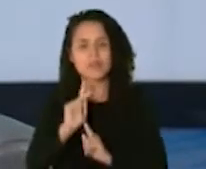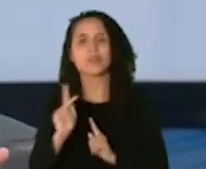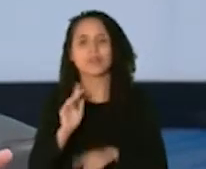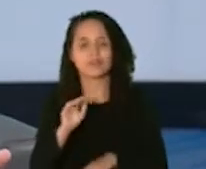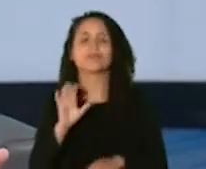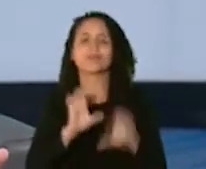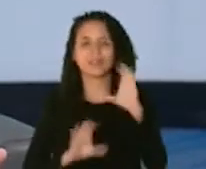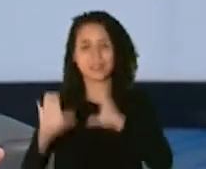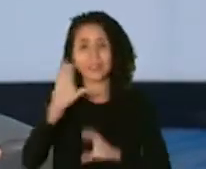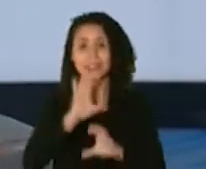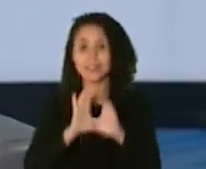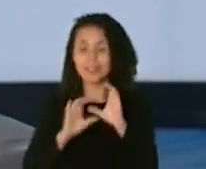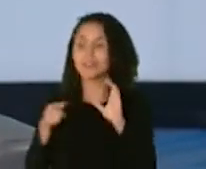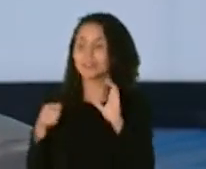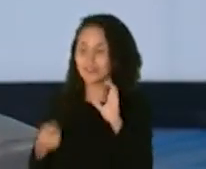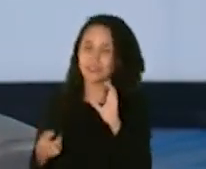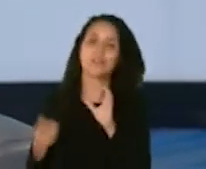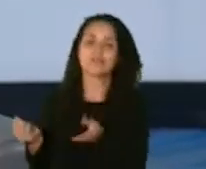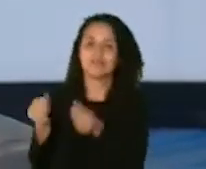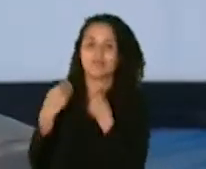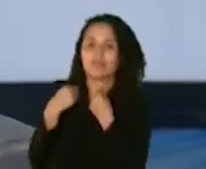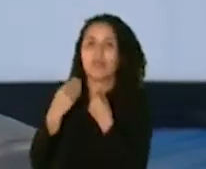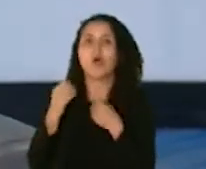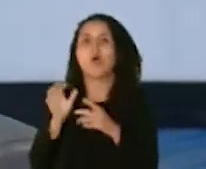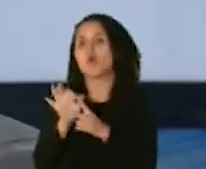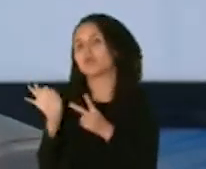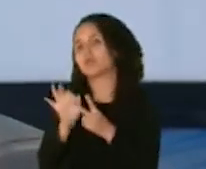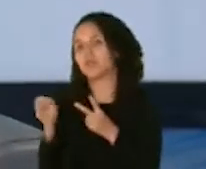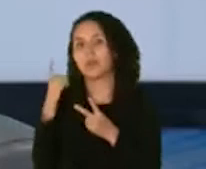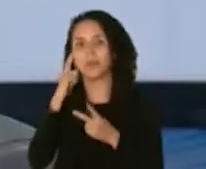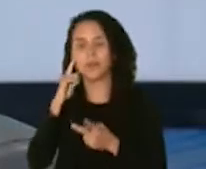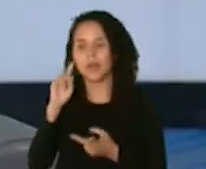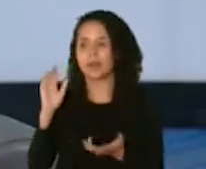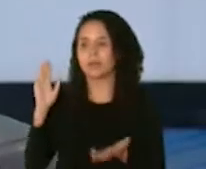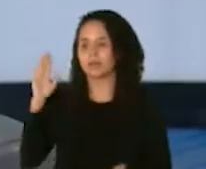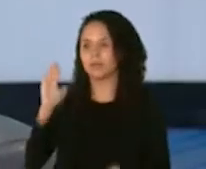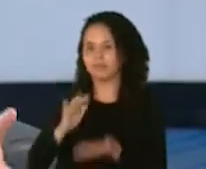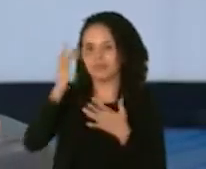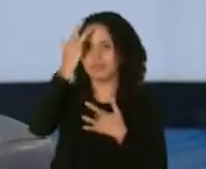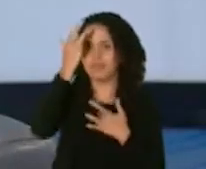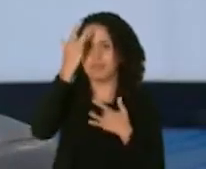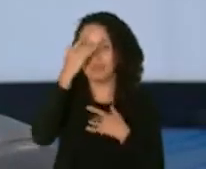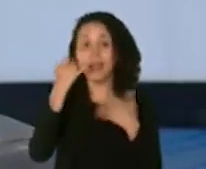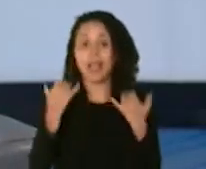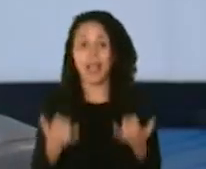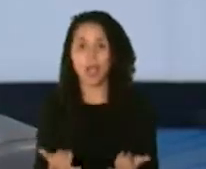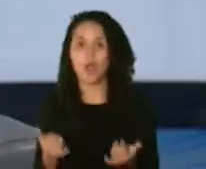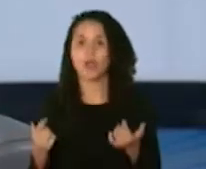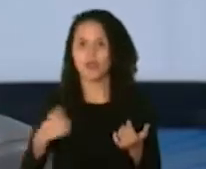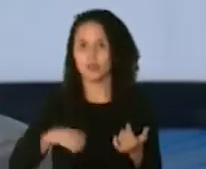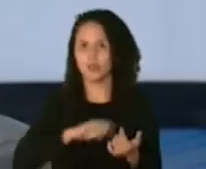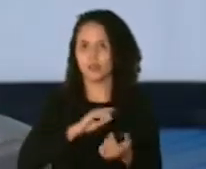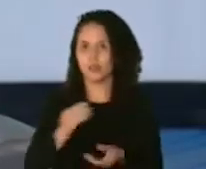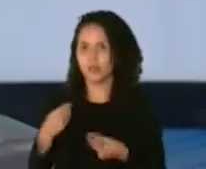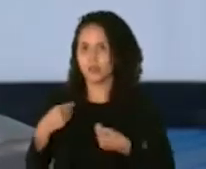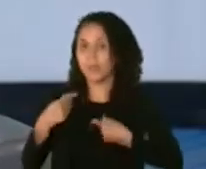regalando disminución de cáncer y en este momento nos va a devolver la habilidad de poder estar en sociedad